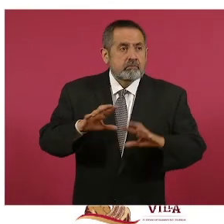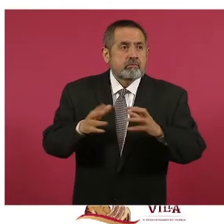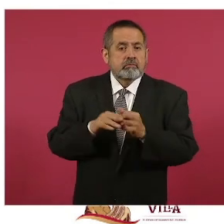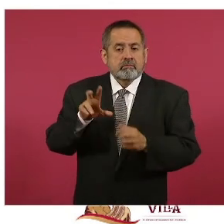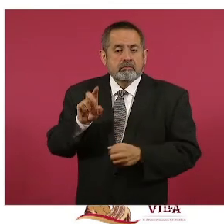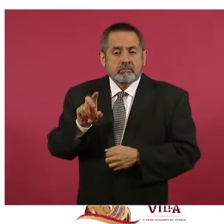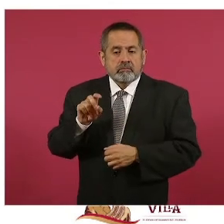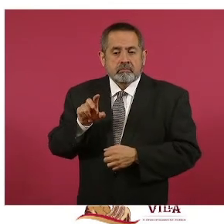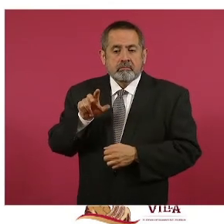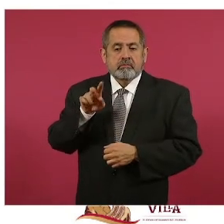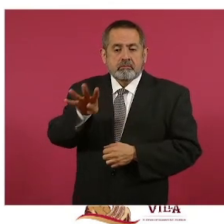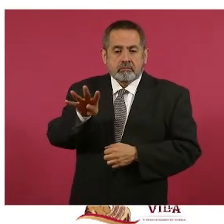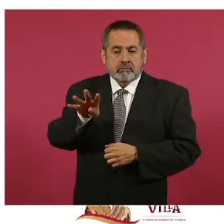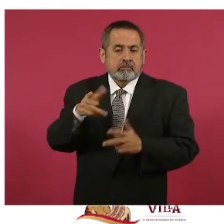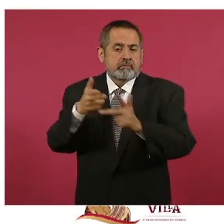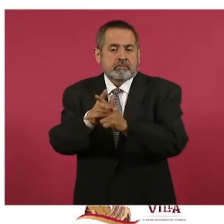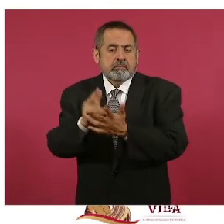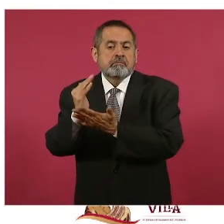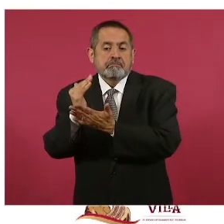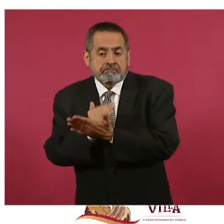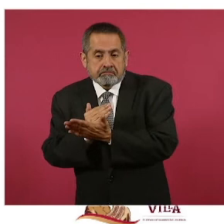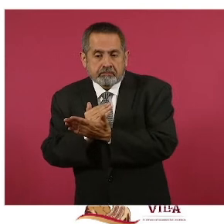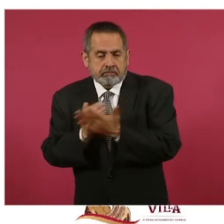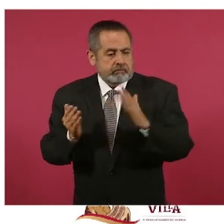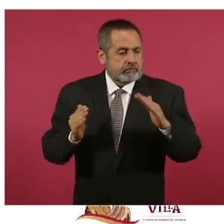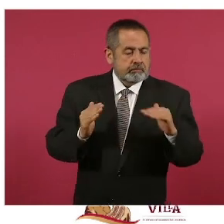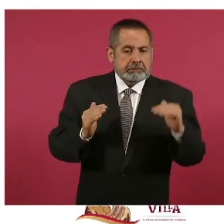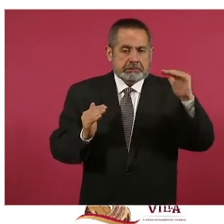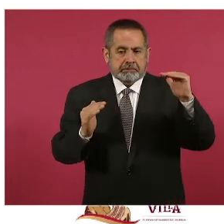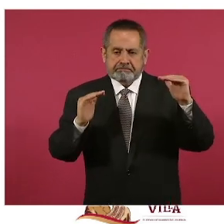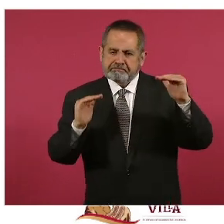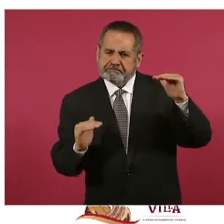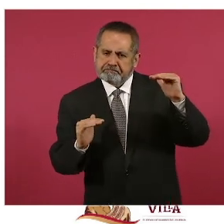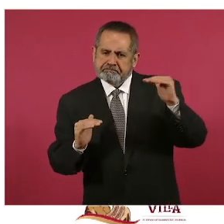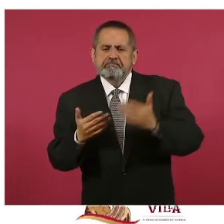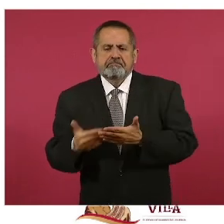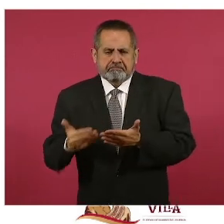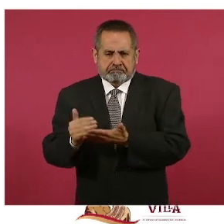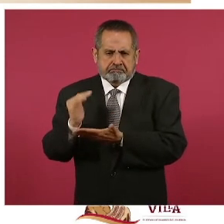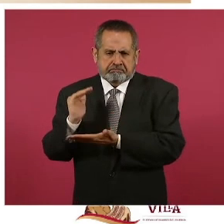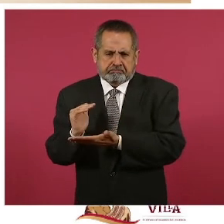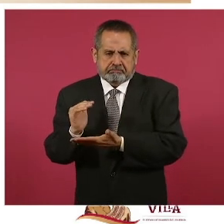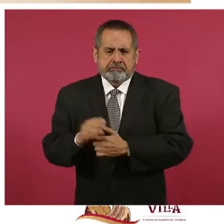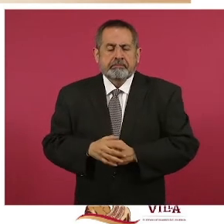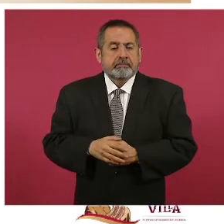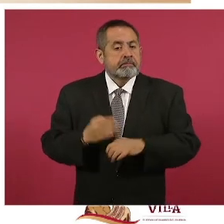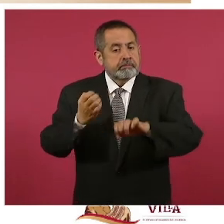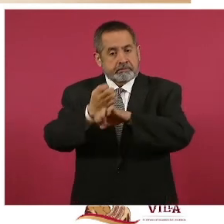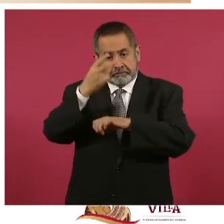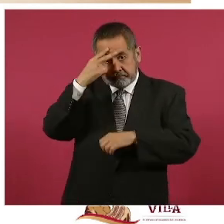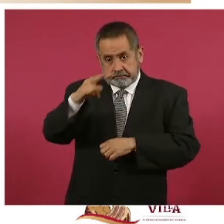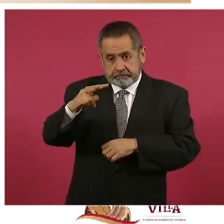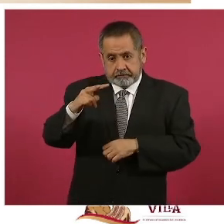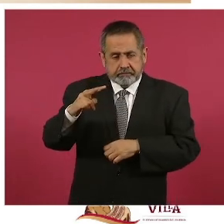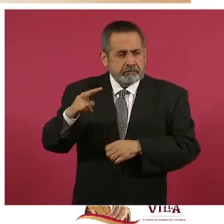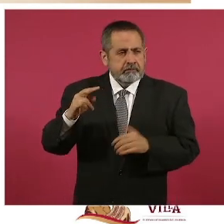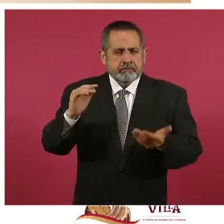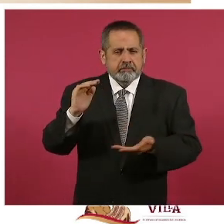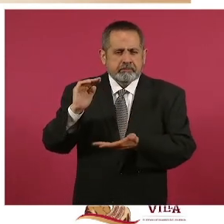homicidios menos en relación con octubre pasado. Adelante. En el Estado de México, cuatro